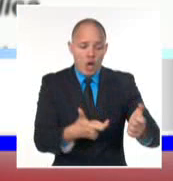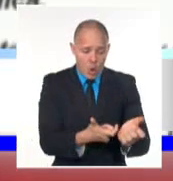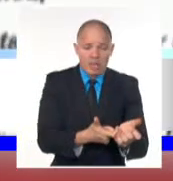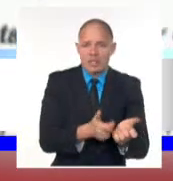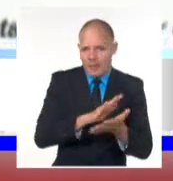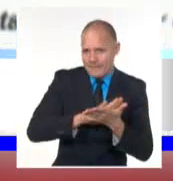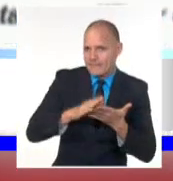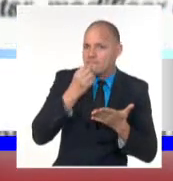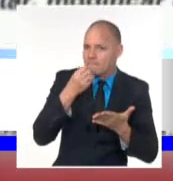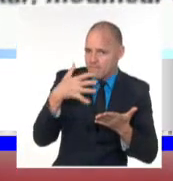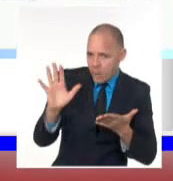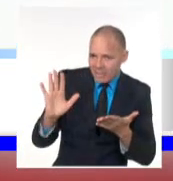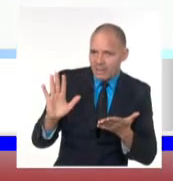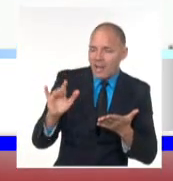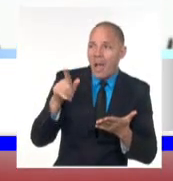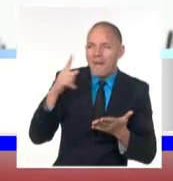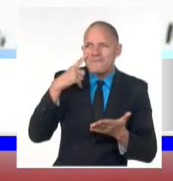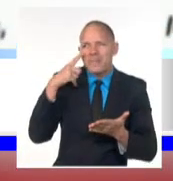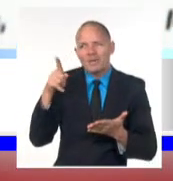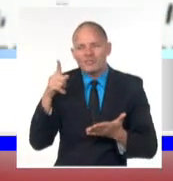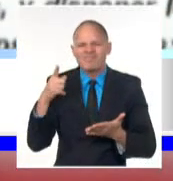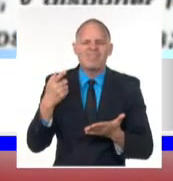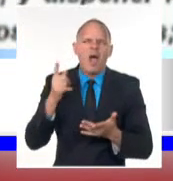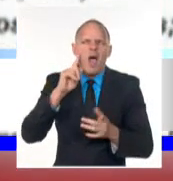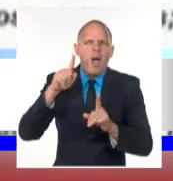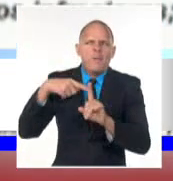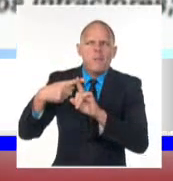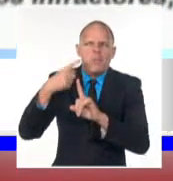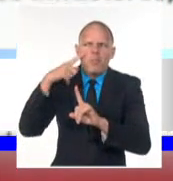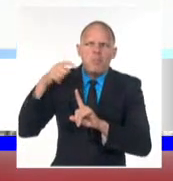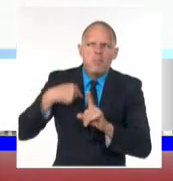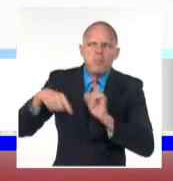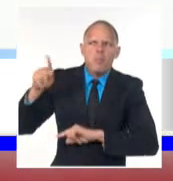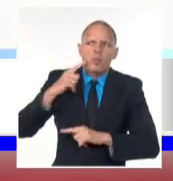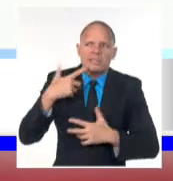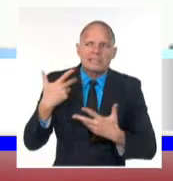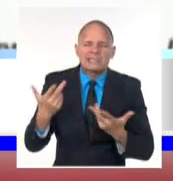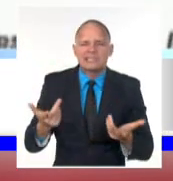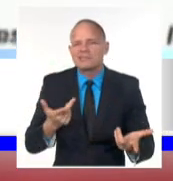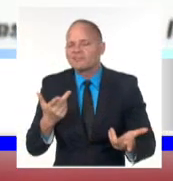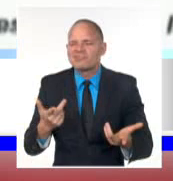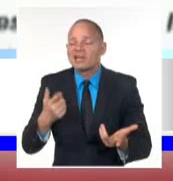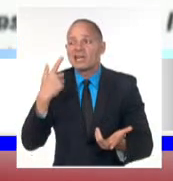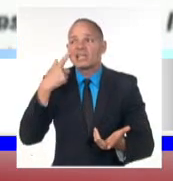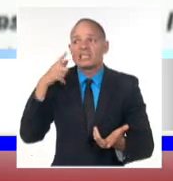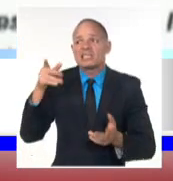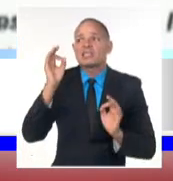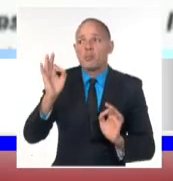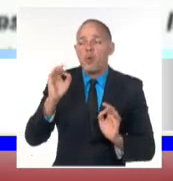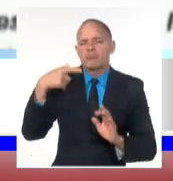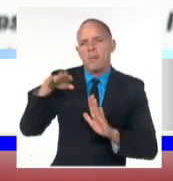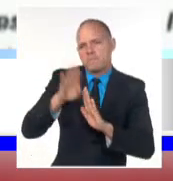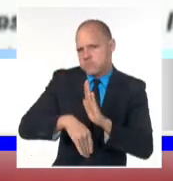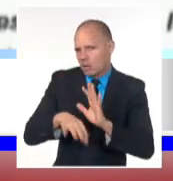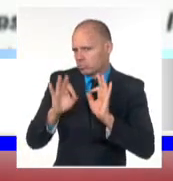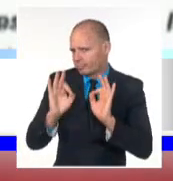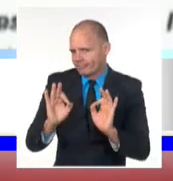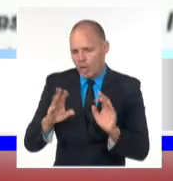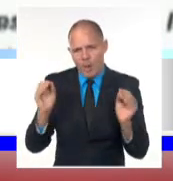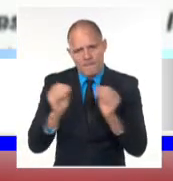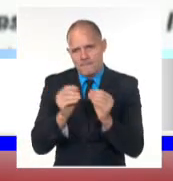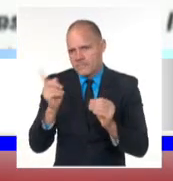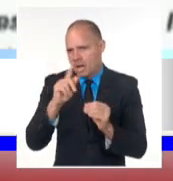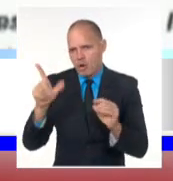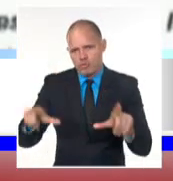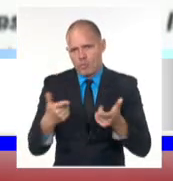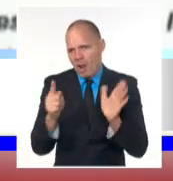existen deficiencias en la motivación y el debido proceso, lo cual conllevaría su nulidad y no conformidad con el sistema jurídico peruano.